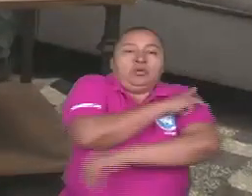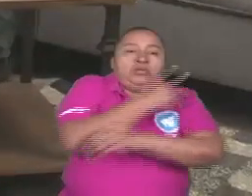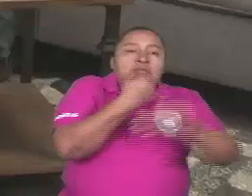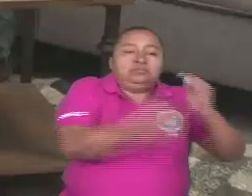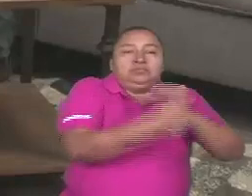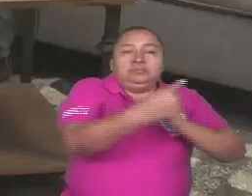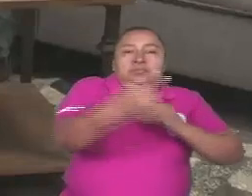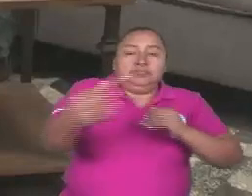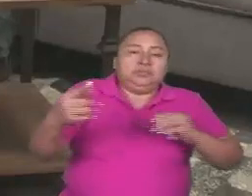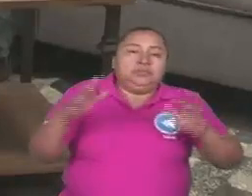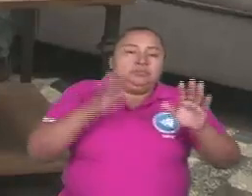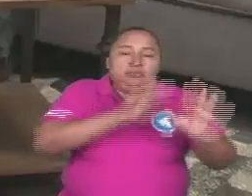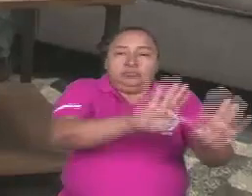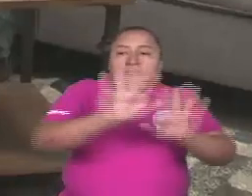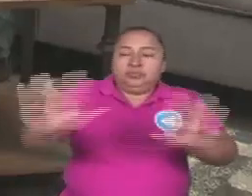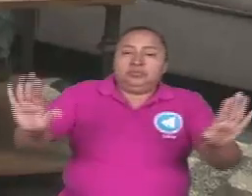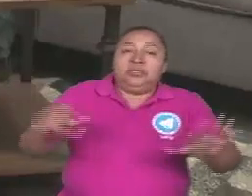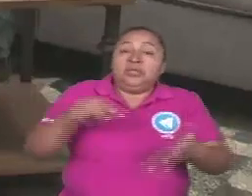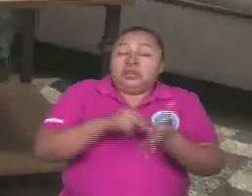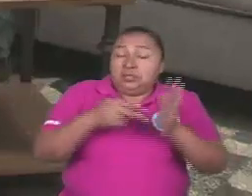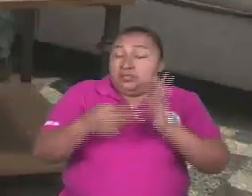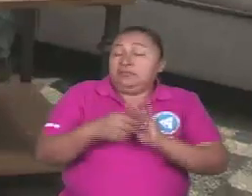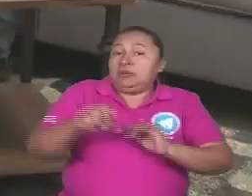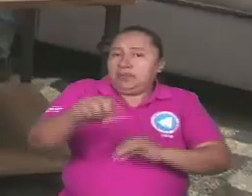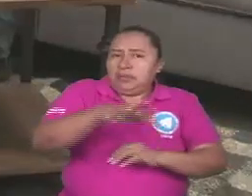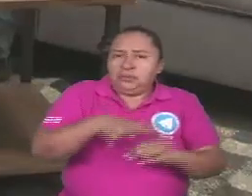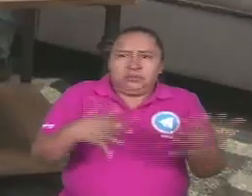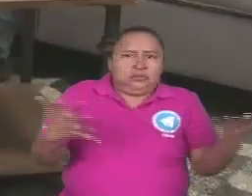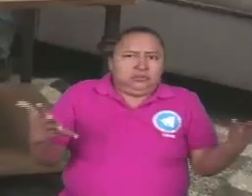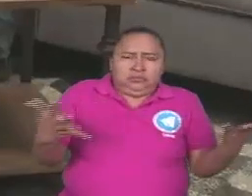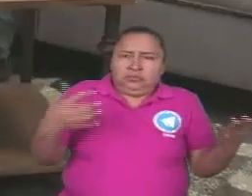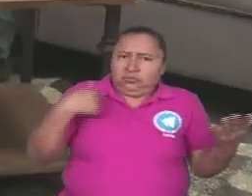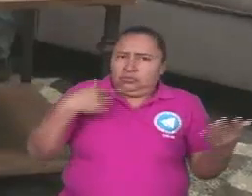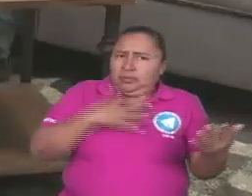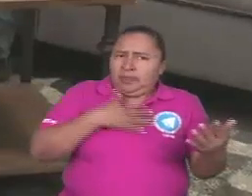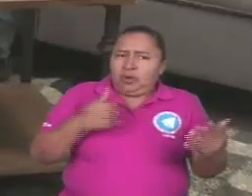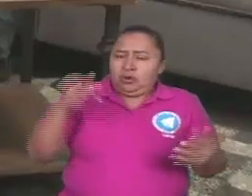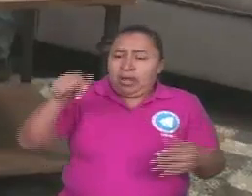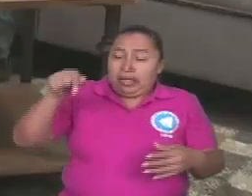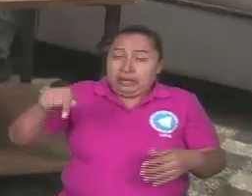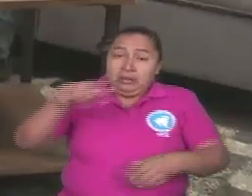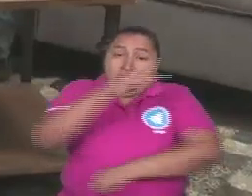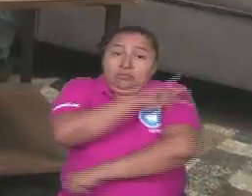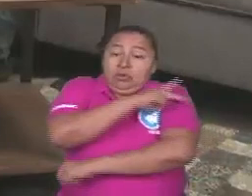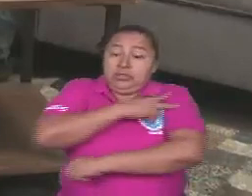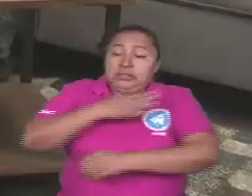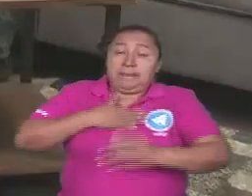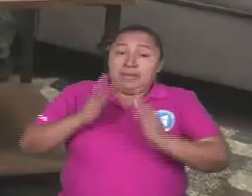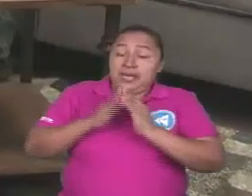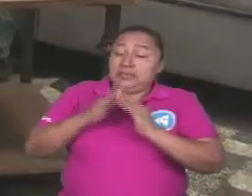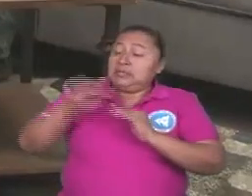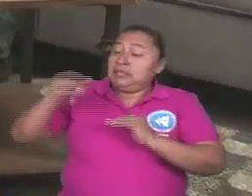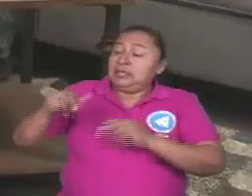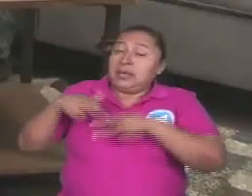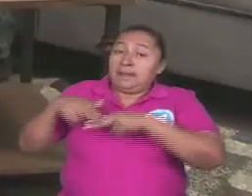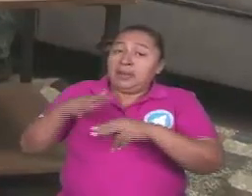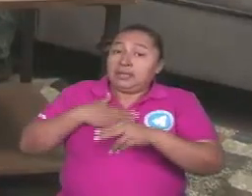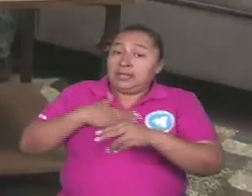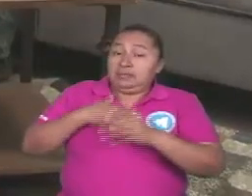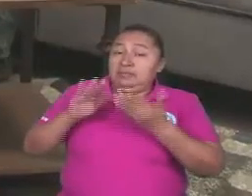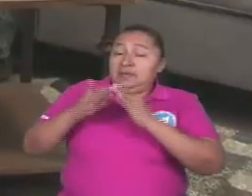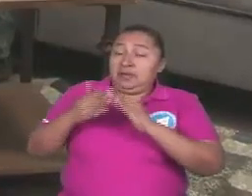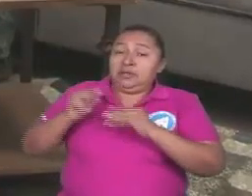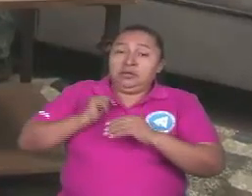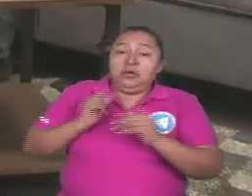significó para la sociedad. Yo prefiero que esté un policía en la cuadra de mi casa, en el parque de mi barrio,